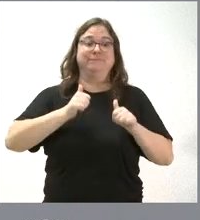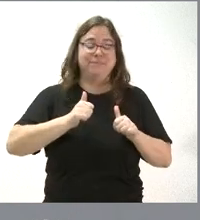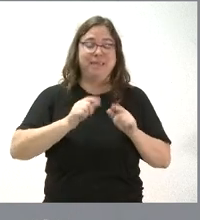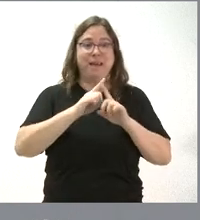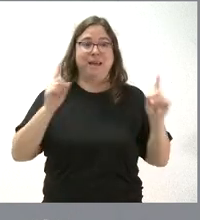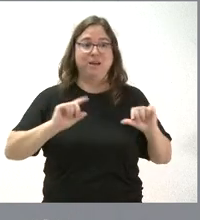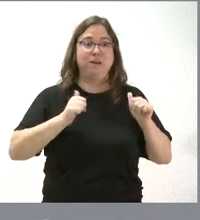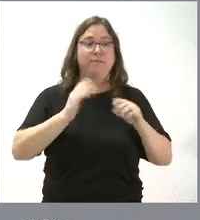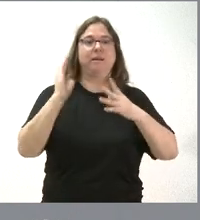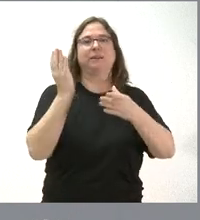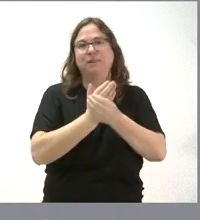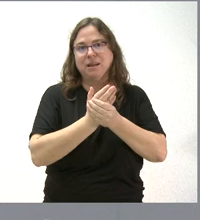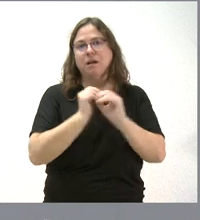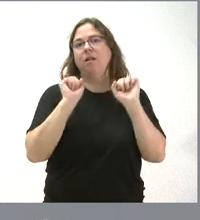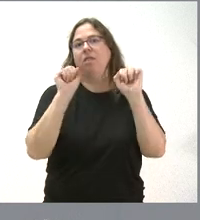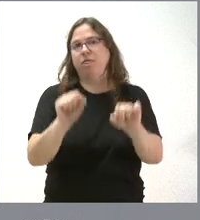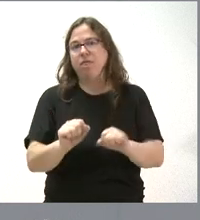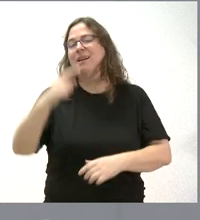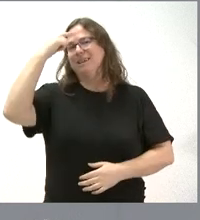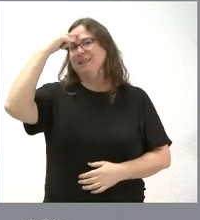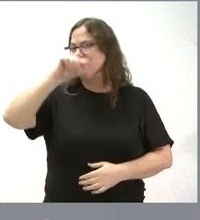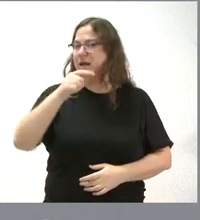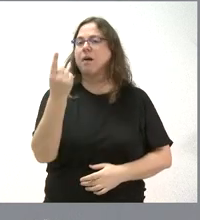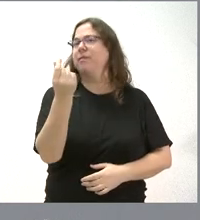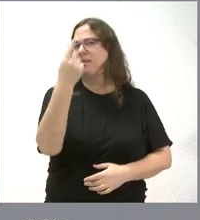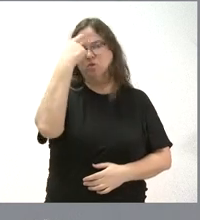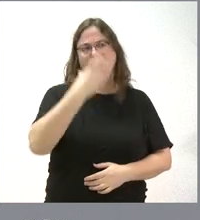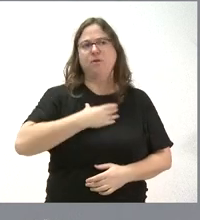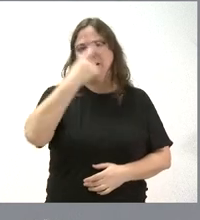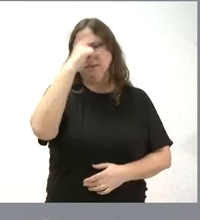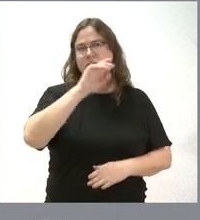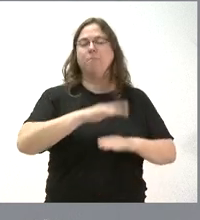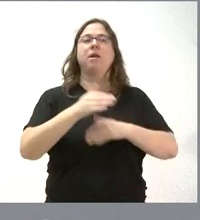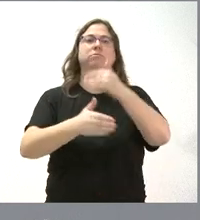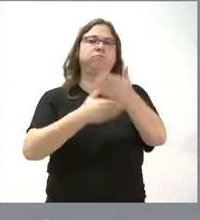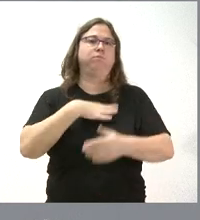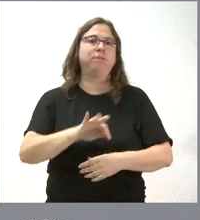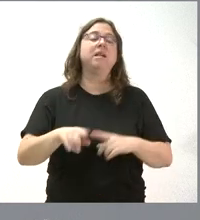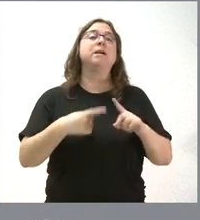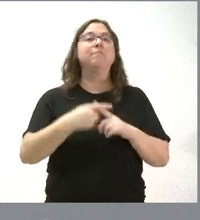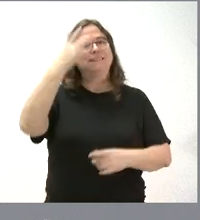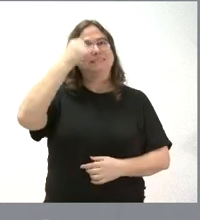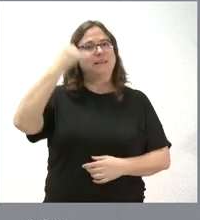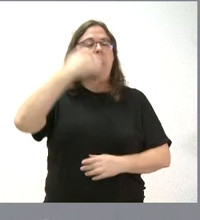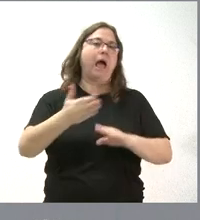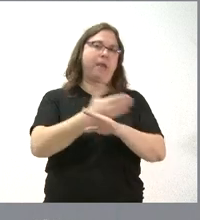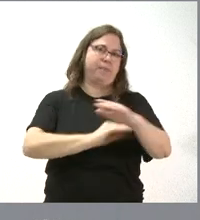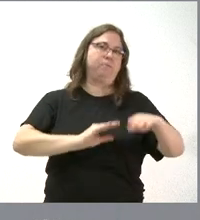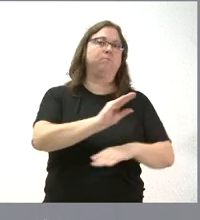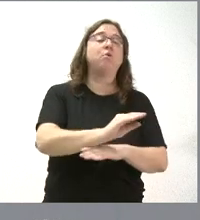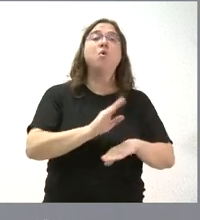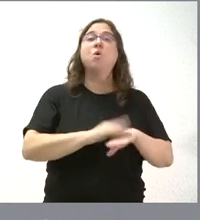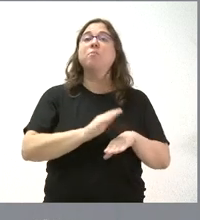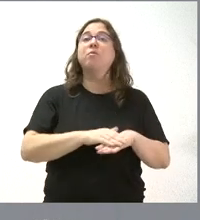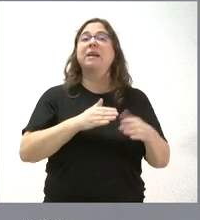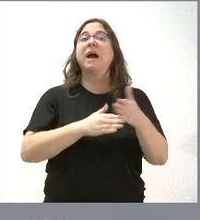iniciar un expediente y, por tanto, ya sabe el ayuntamiento con qué cuenta y con qué dispone para poderlo llevar a cabo. Y, además, la idea nuestra es anticipar estos fondos. ¿Por qué se